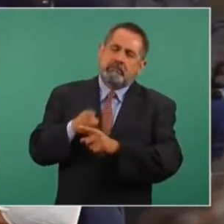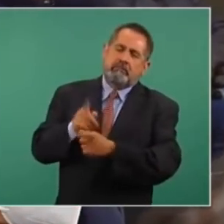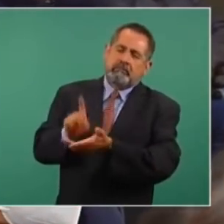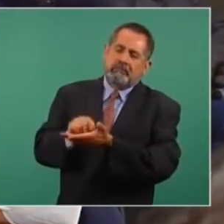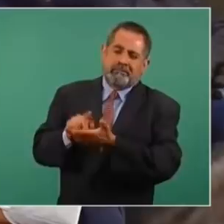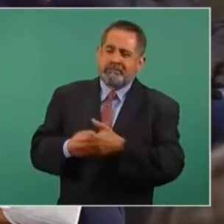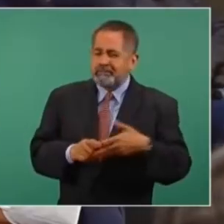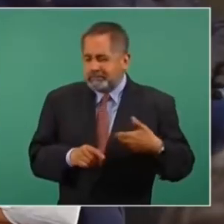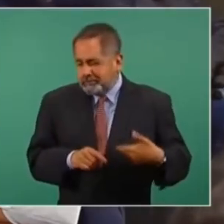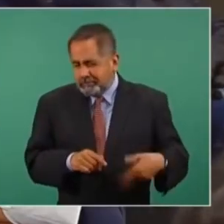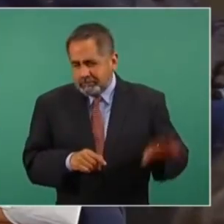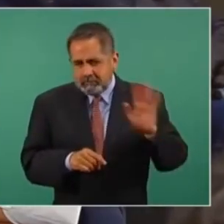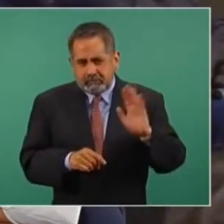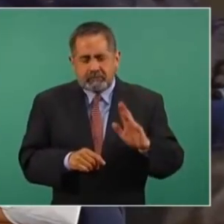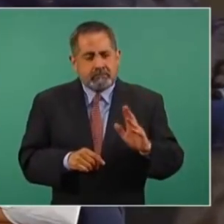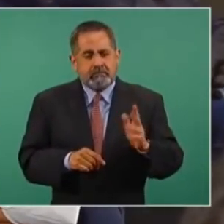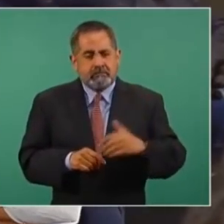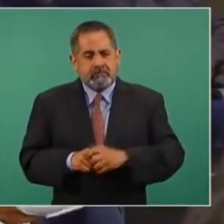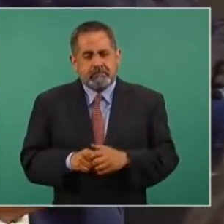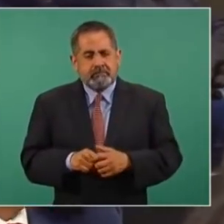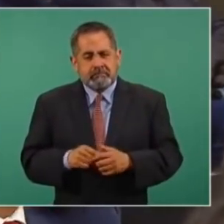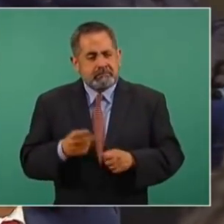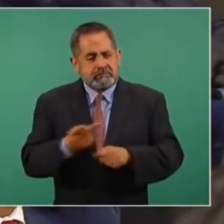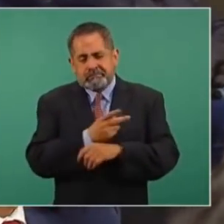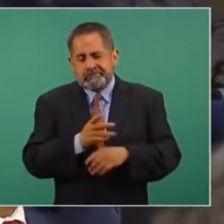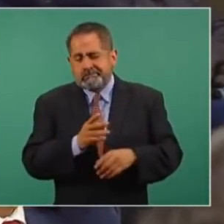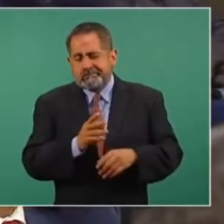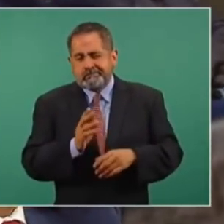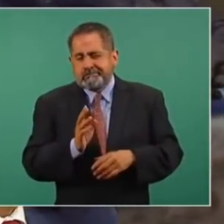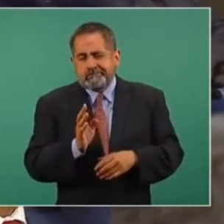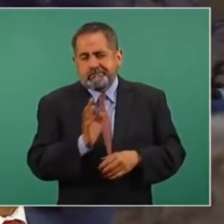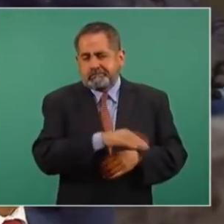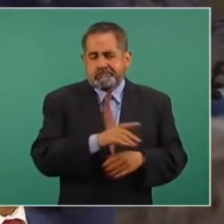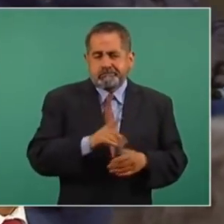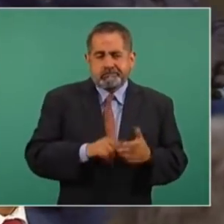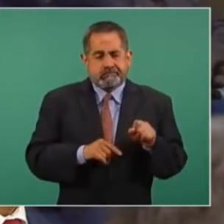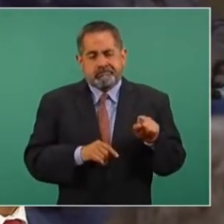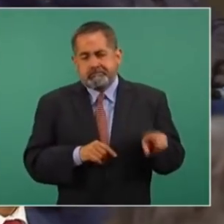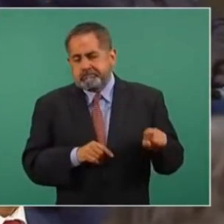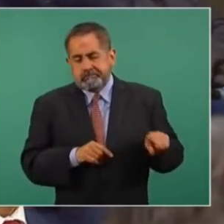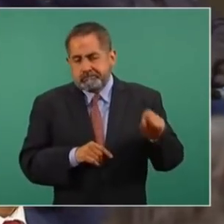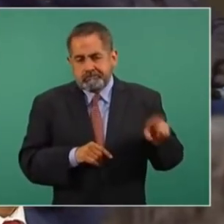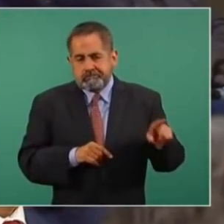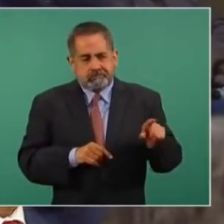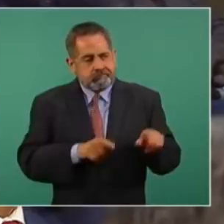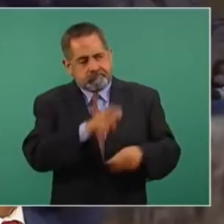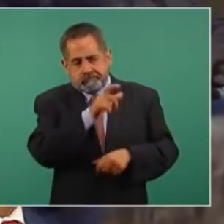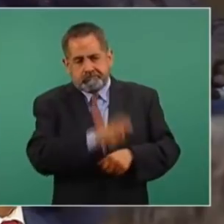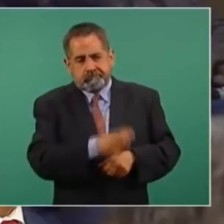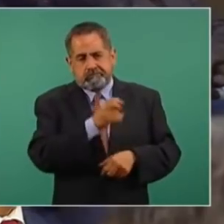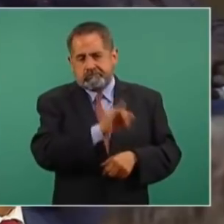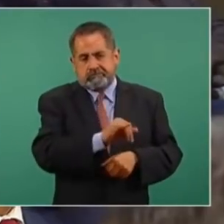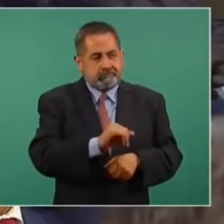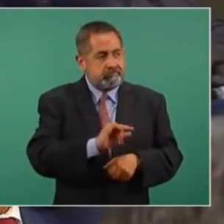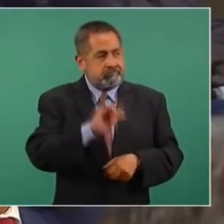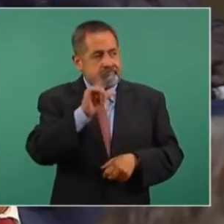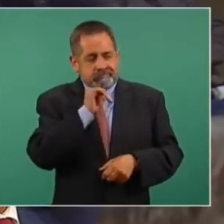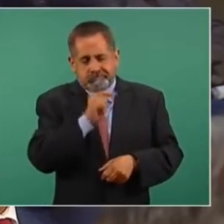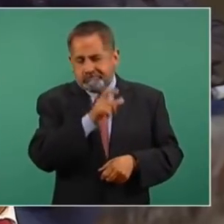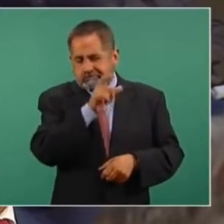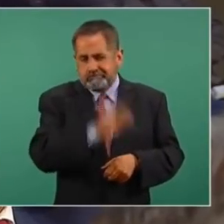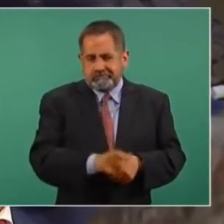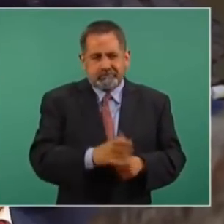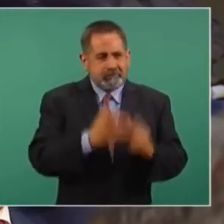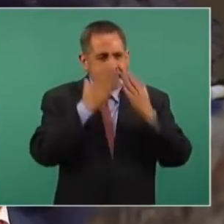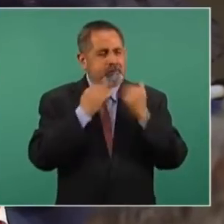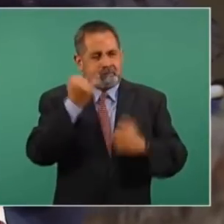fin, eso puede pasar, efectivamente eso puede redundar en su persona como prestigio. Creo